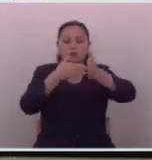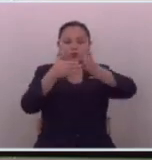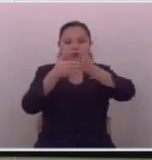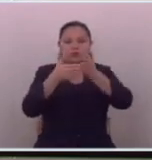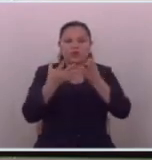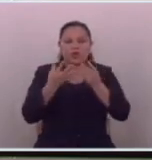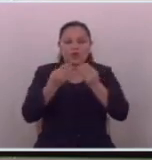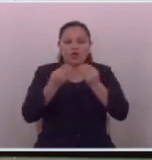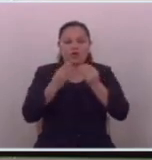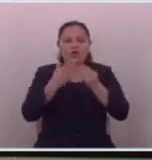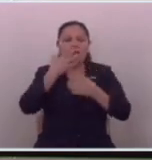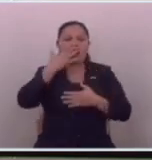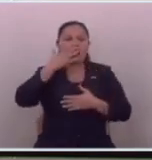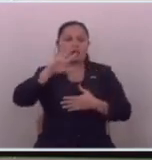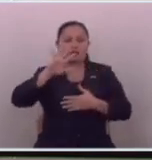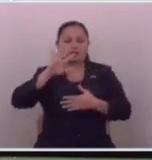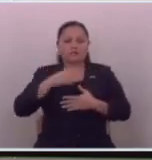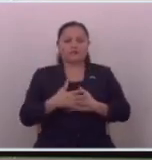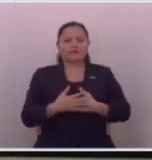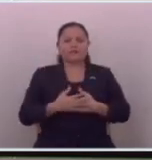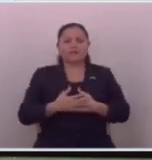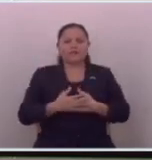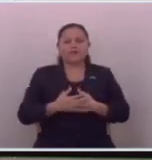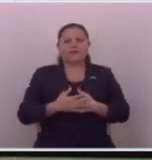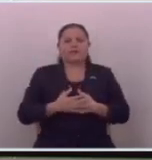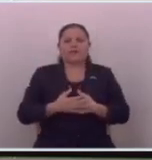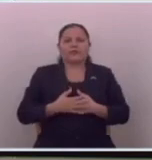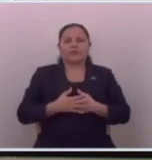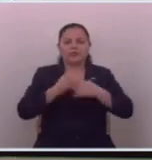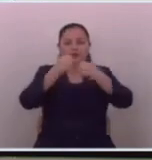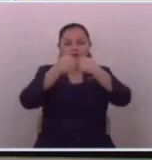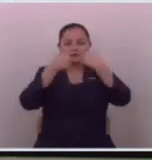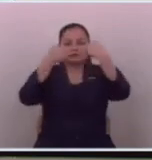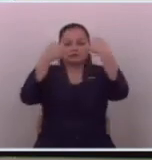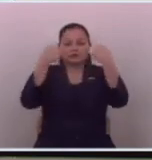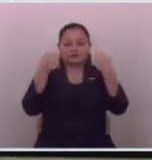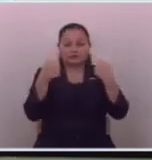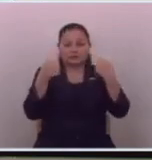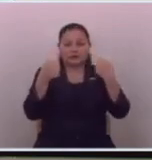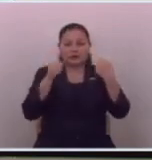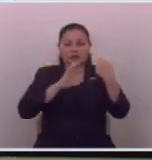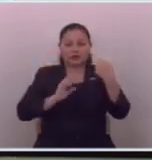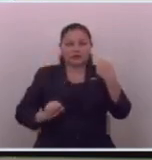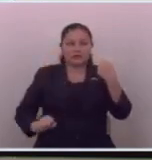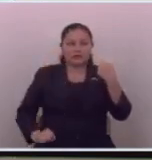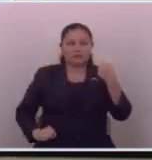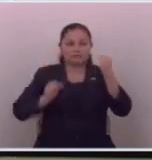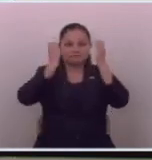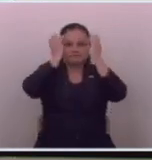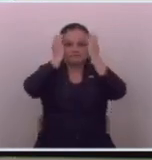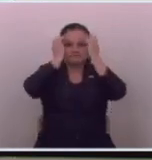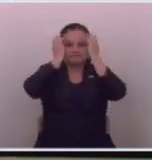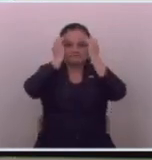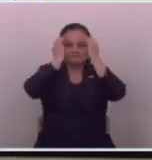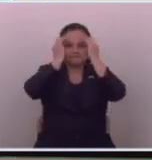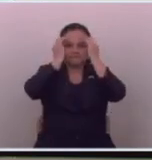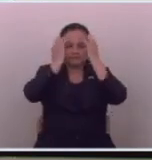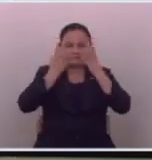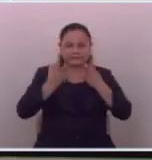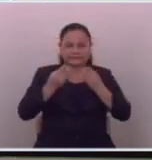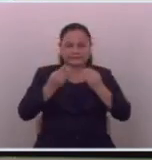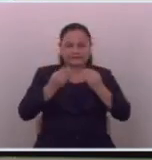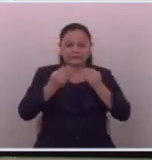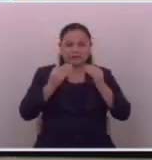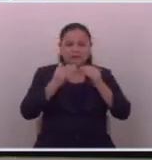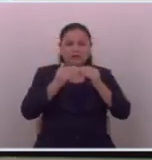poner nerviosos fue por ejemplo cuando salió el diario el salvador cuando el